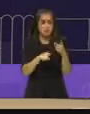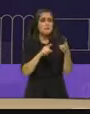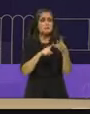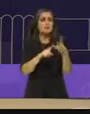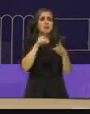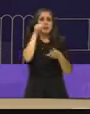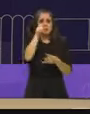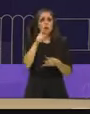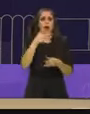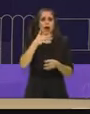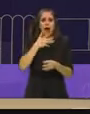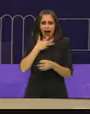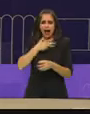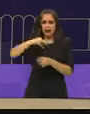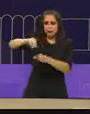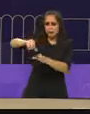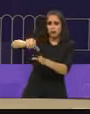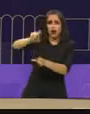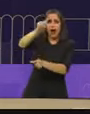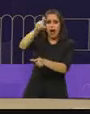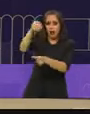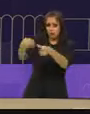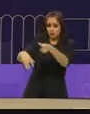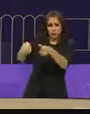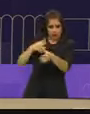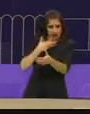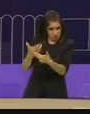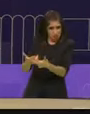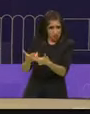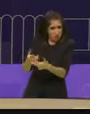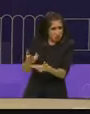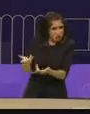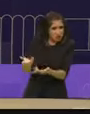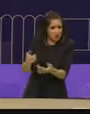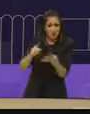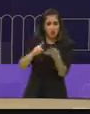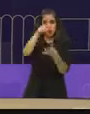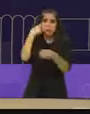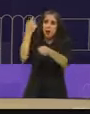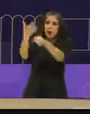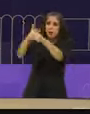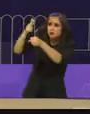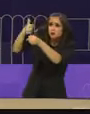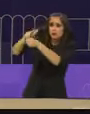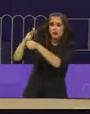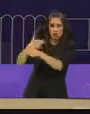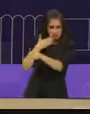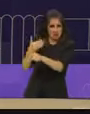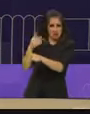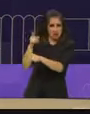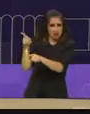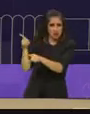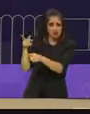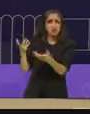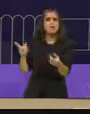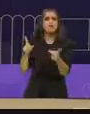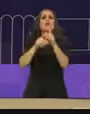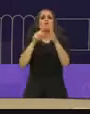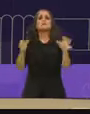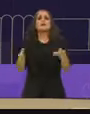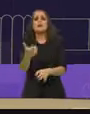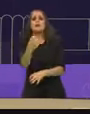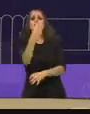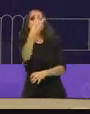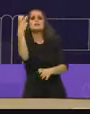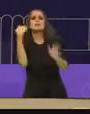abres la llave del agua, tú lo ves en los hospitales públicos, ¿dónde están los 300 mil millones de